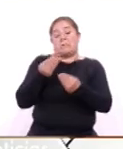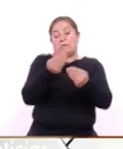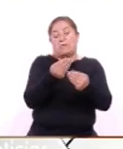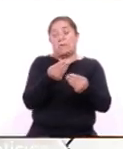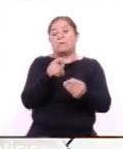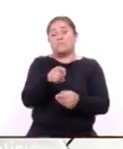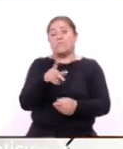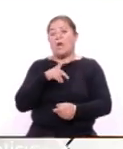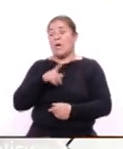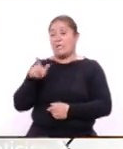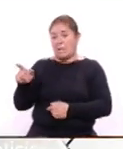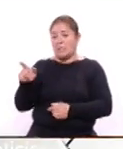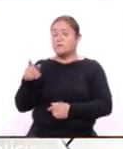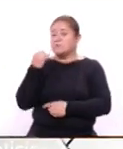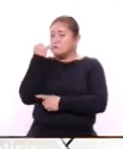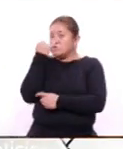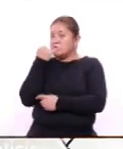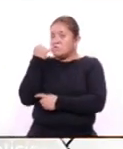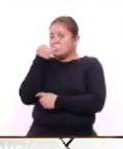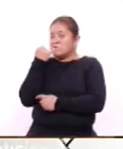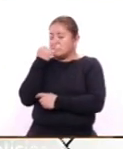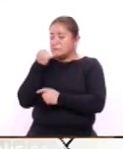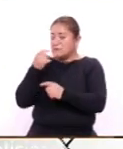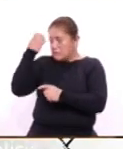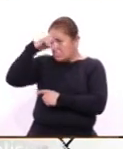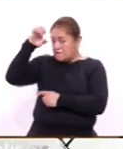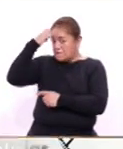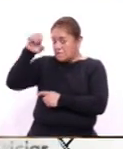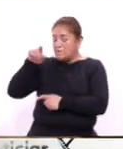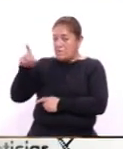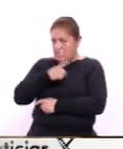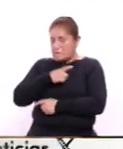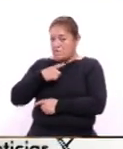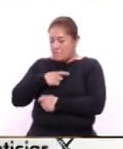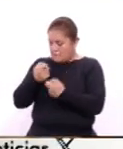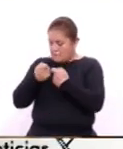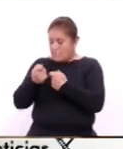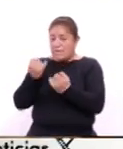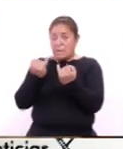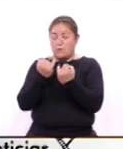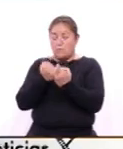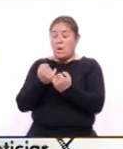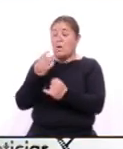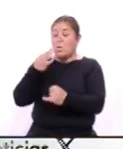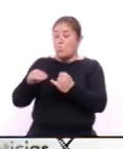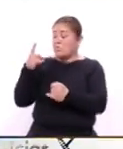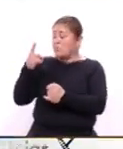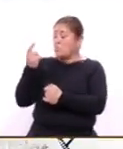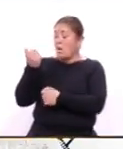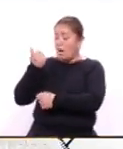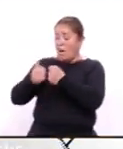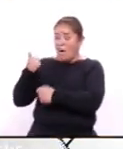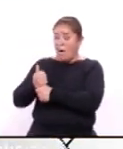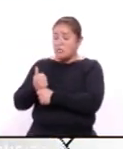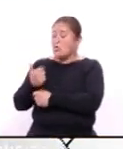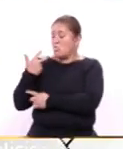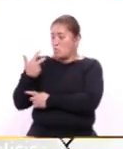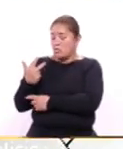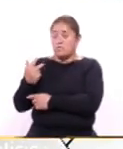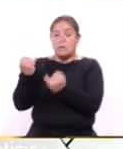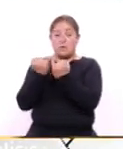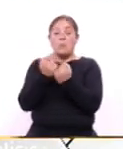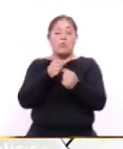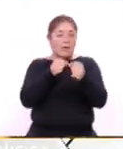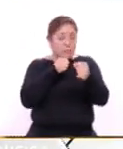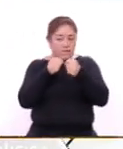acredite el dominio de una lengua extranjera además de tener promedio mínimo de 8 en el último grado de estudios así como aprobar una